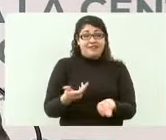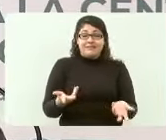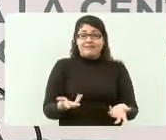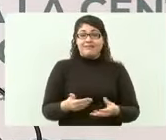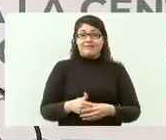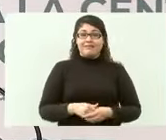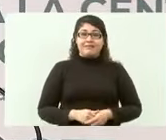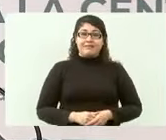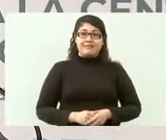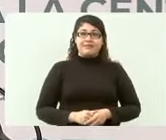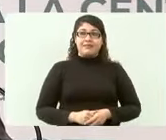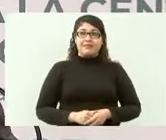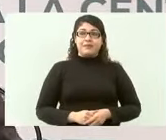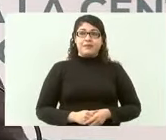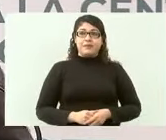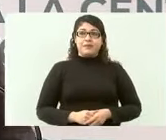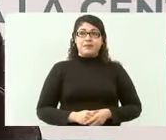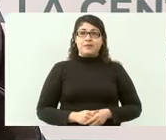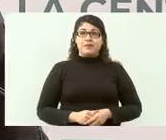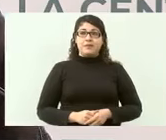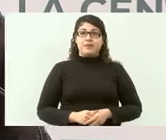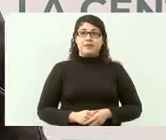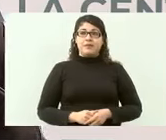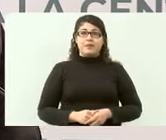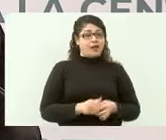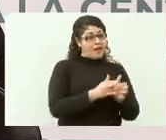periodo neoliberal